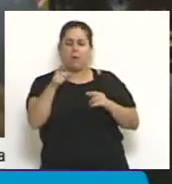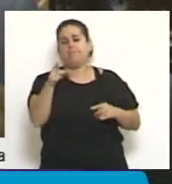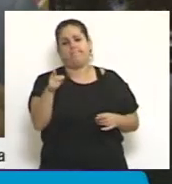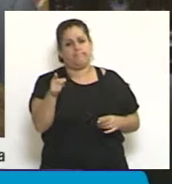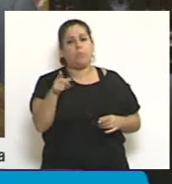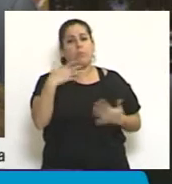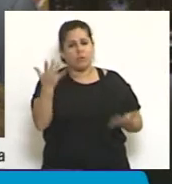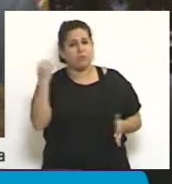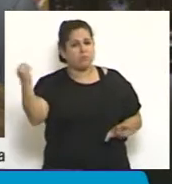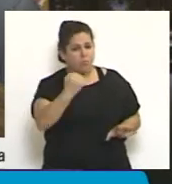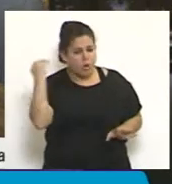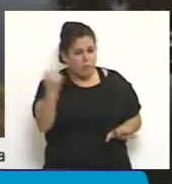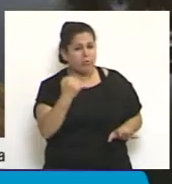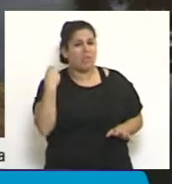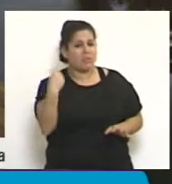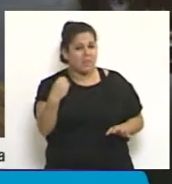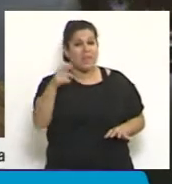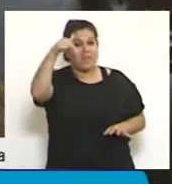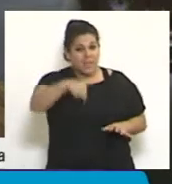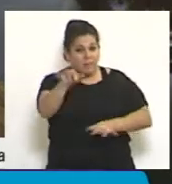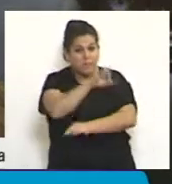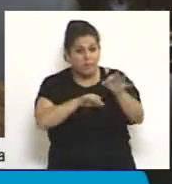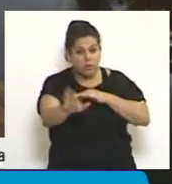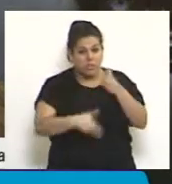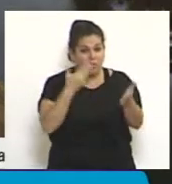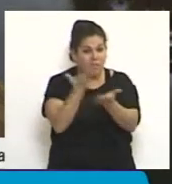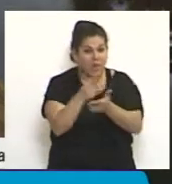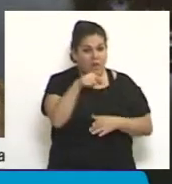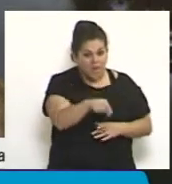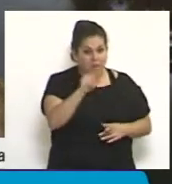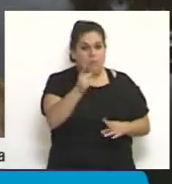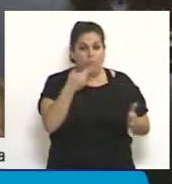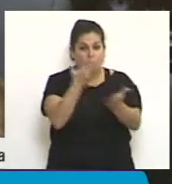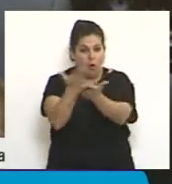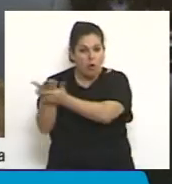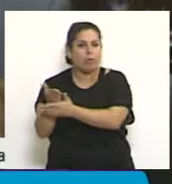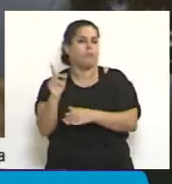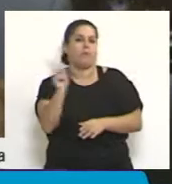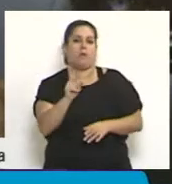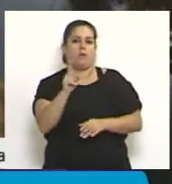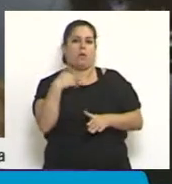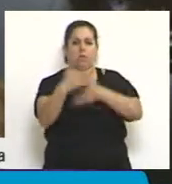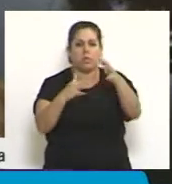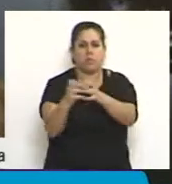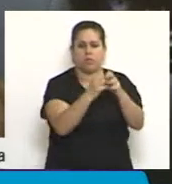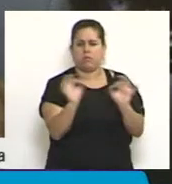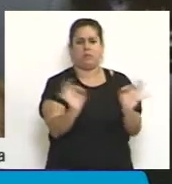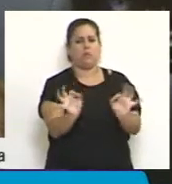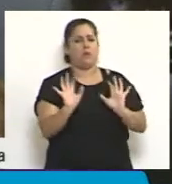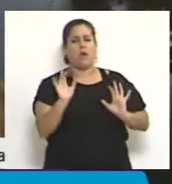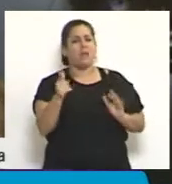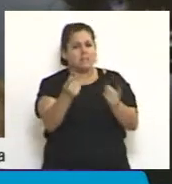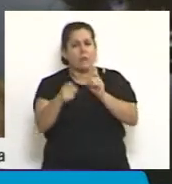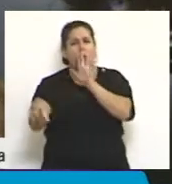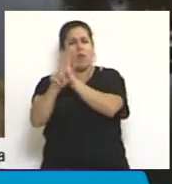importante, tan importante que estos proyectos, tal y como están planteados, no sean tratados. Necesitamos de la legislación